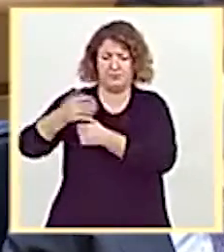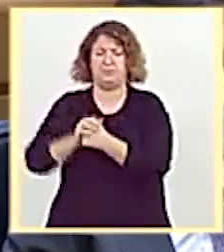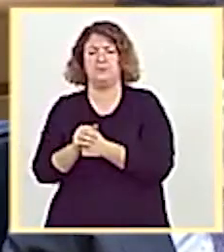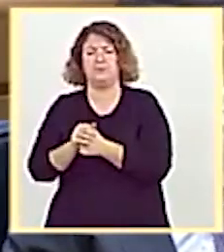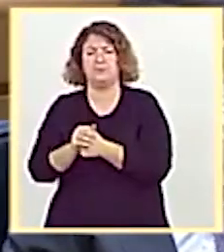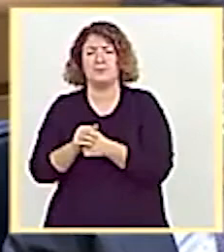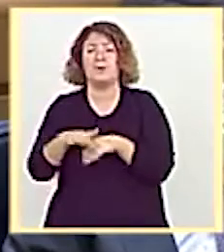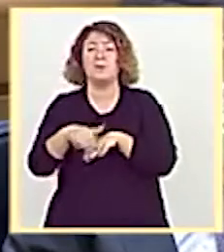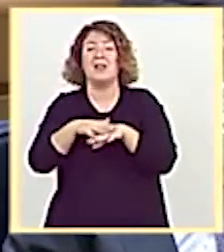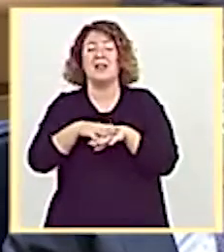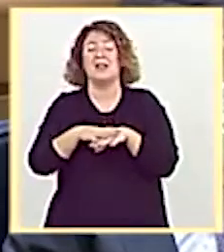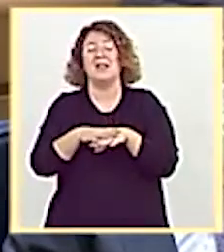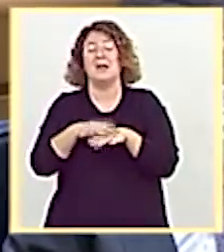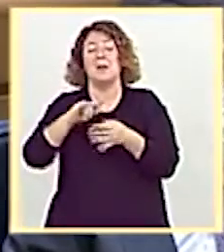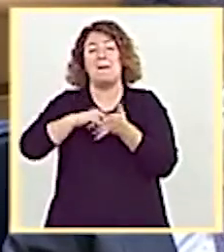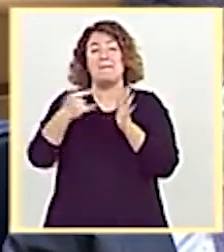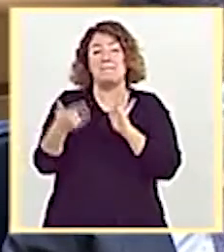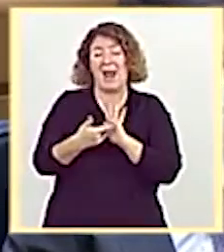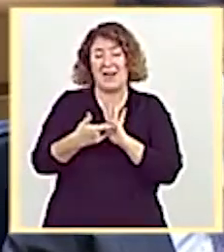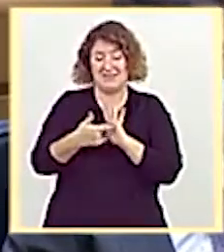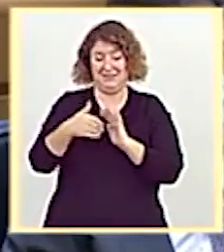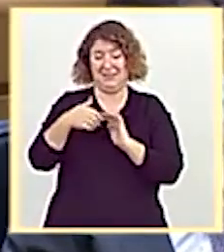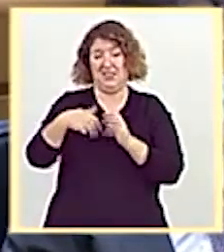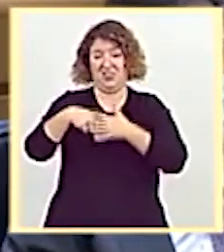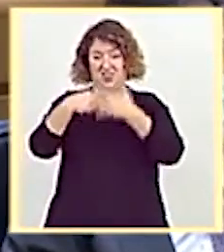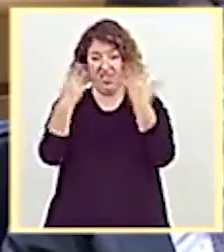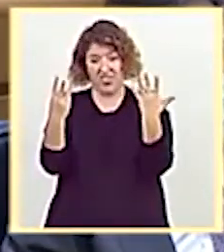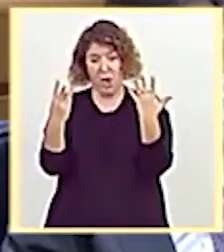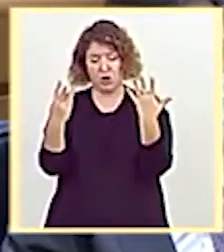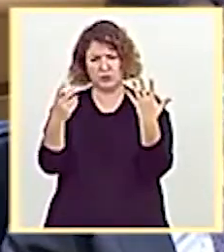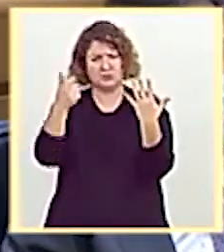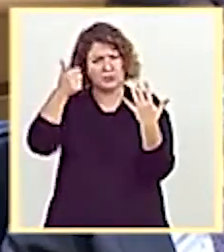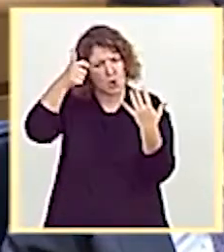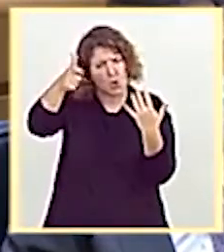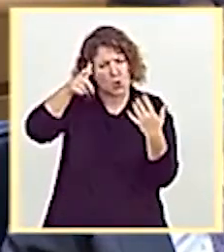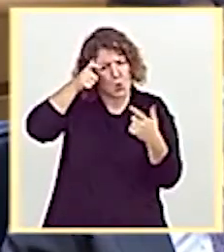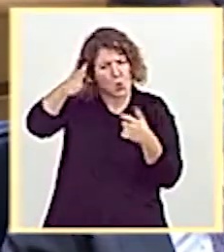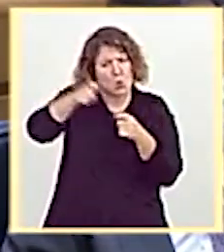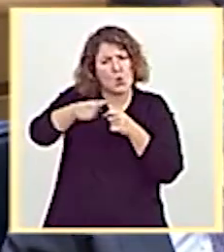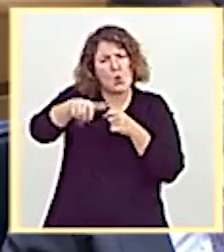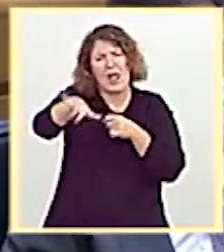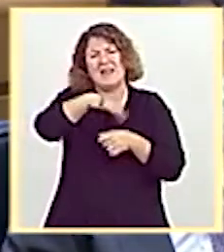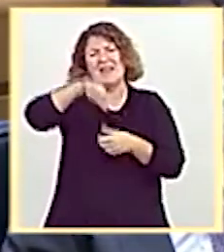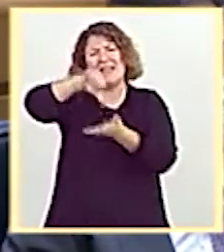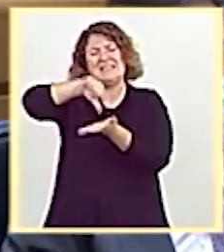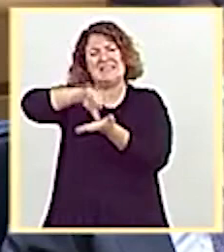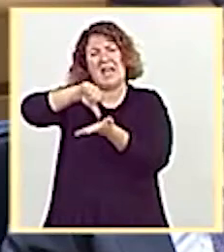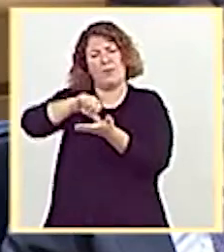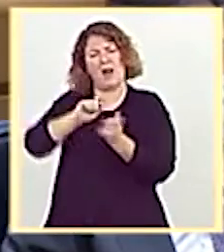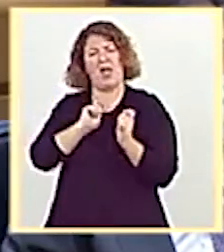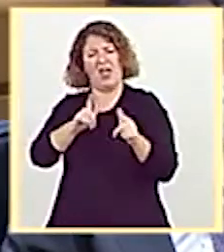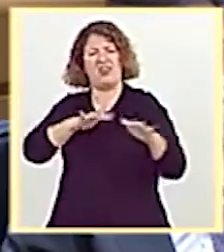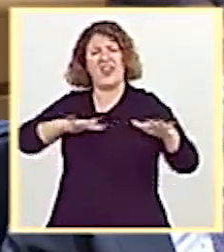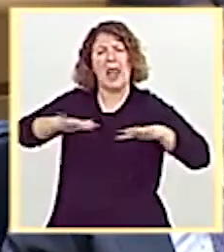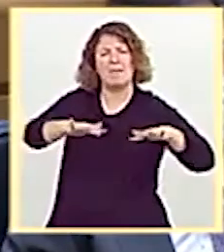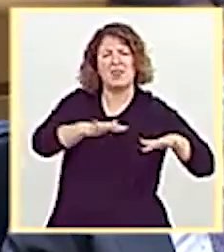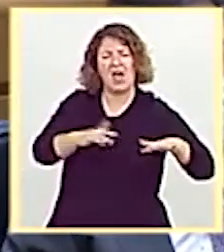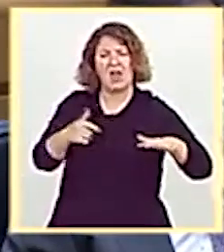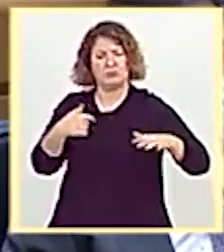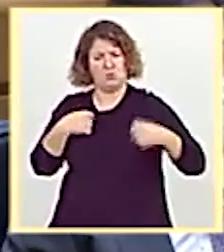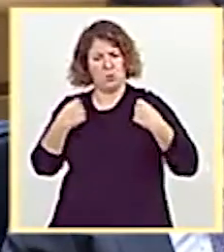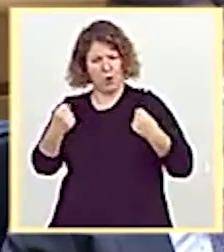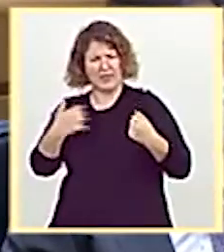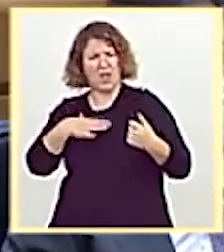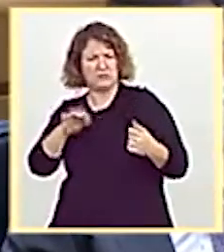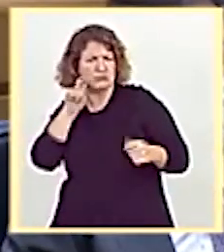Dieciocho de estos planes se destinarán al medio rural y al medio interior para facilitar y dinamizar su potencial